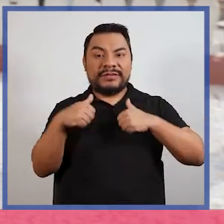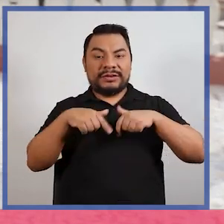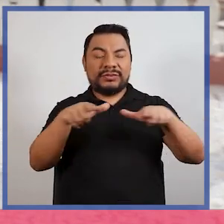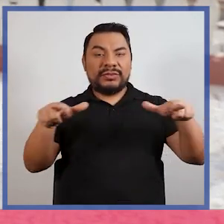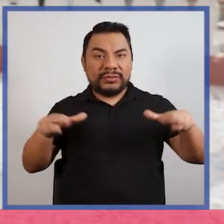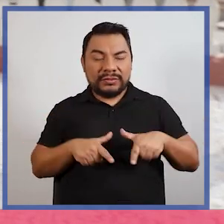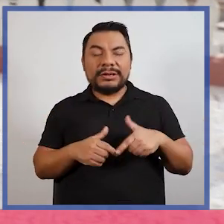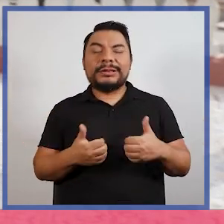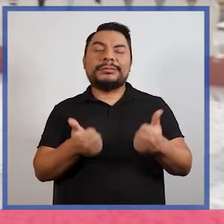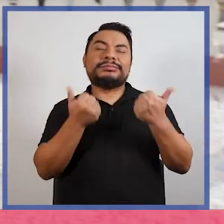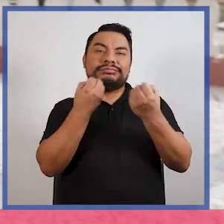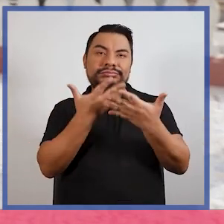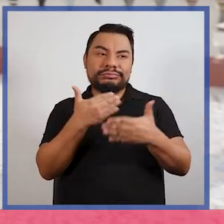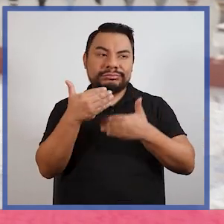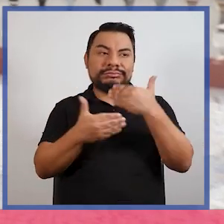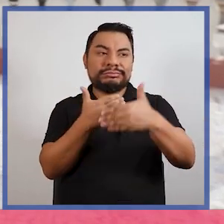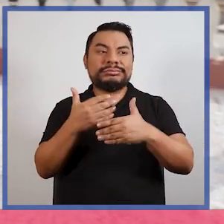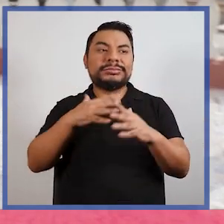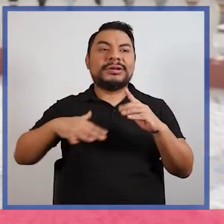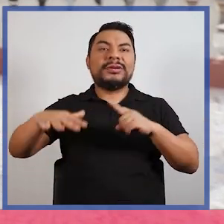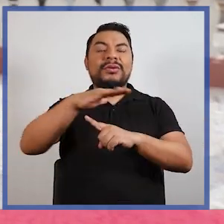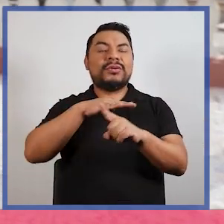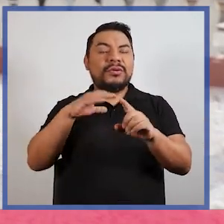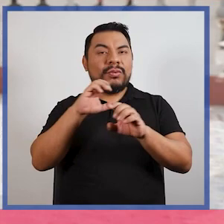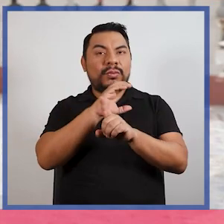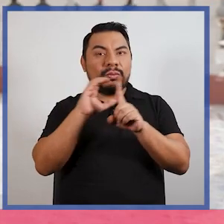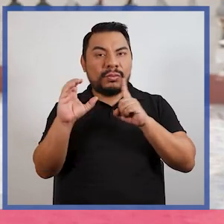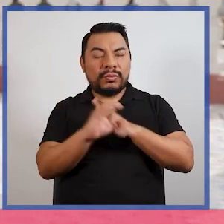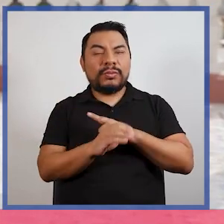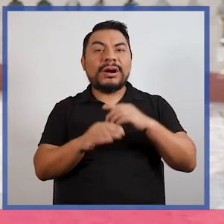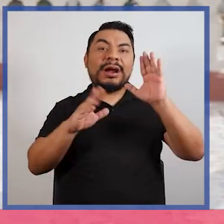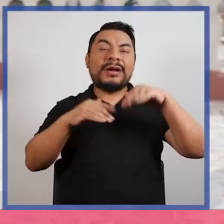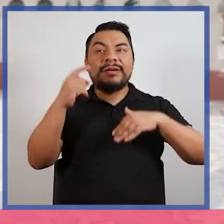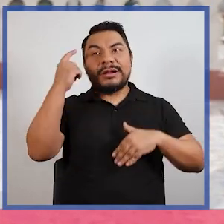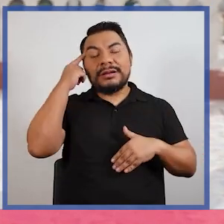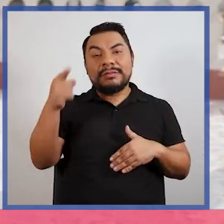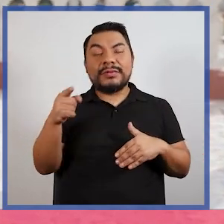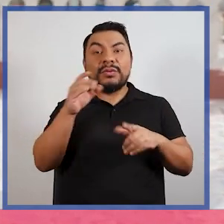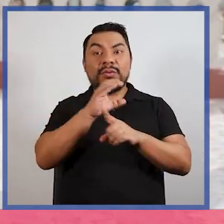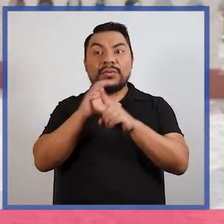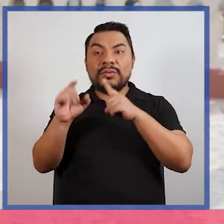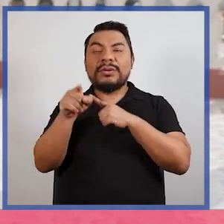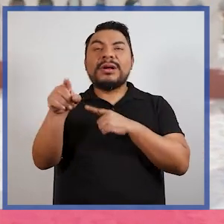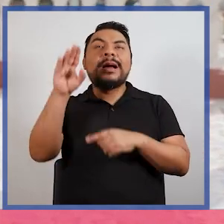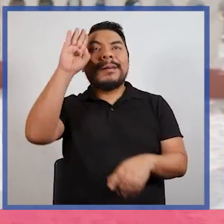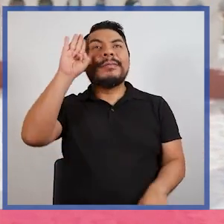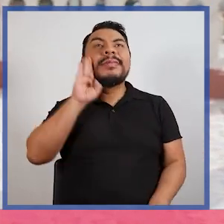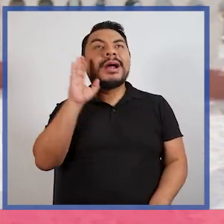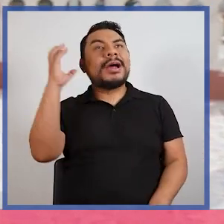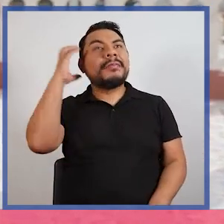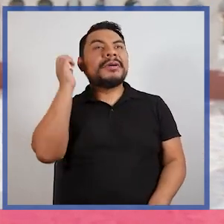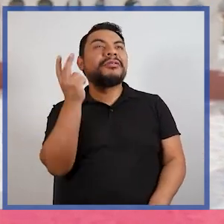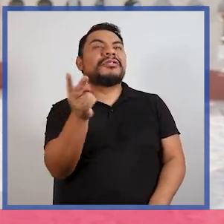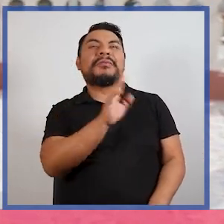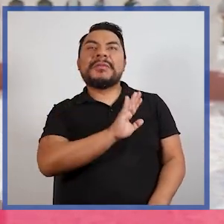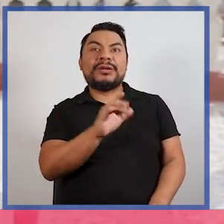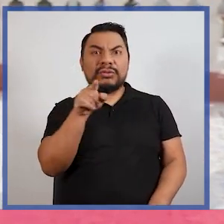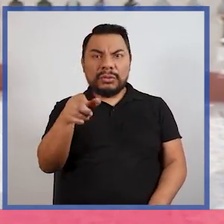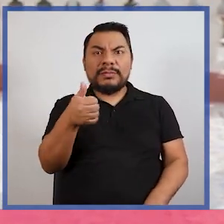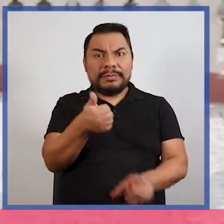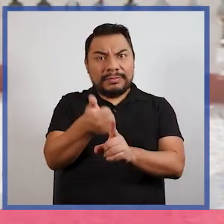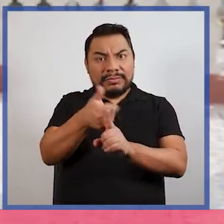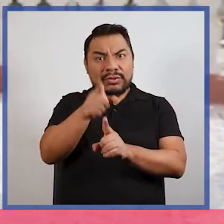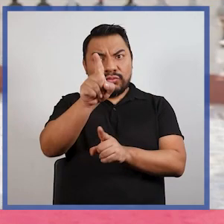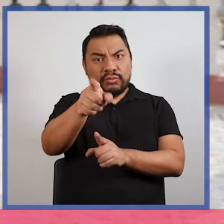esta zona y hacen muy rico el ecosistema cultural. A veces creemos que solo la movida cultural está en Barranco, Miraflores, pero en nuestros